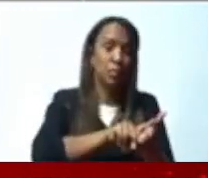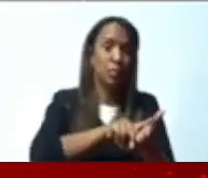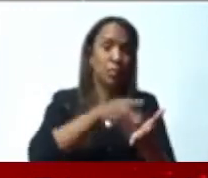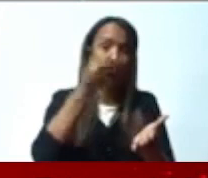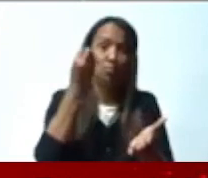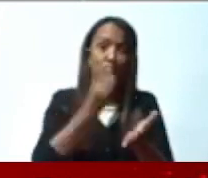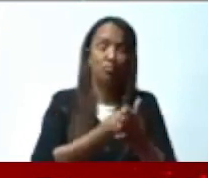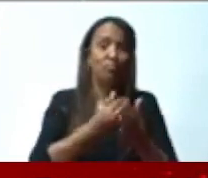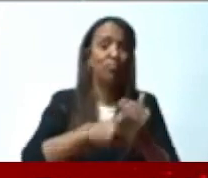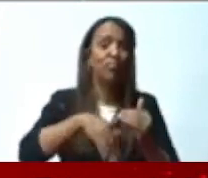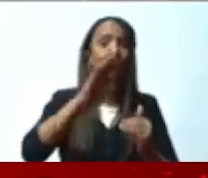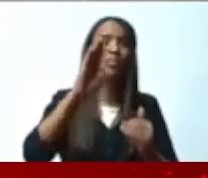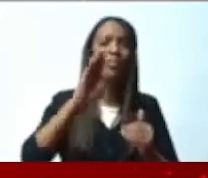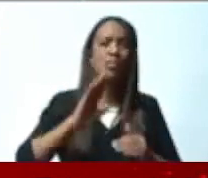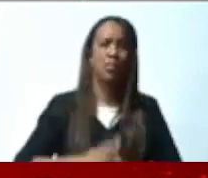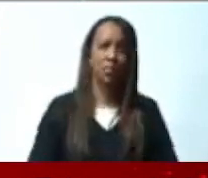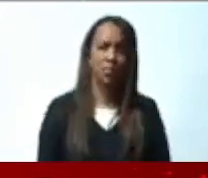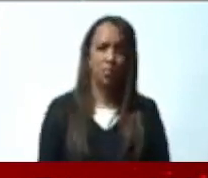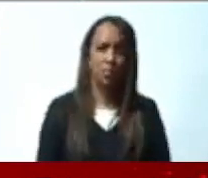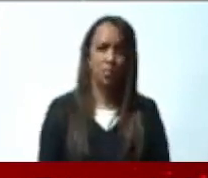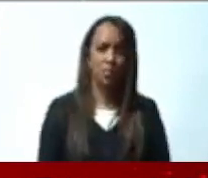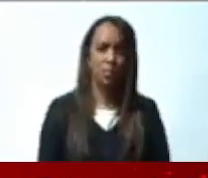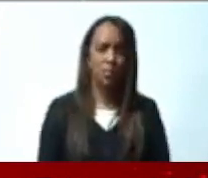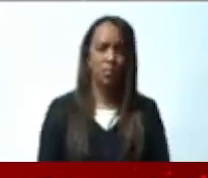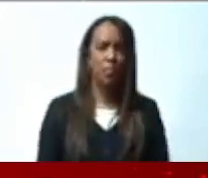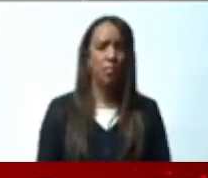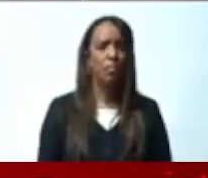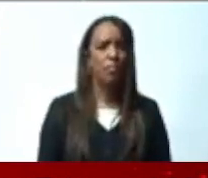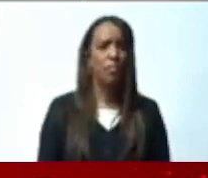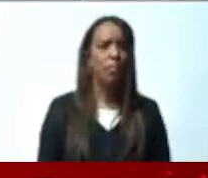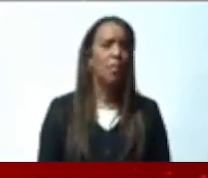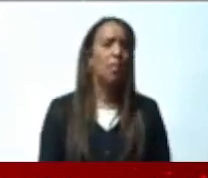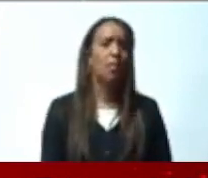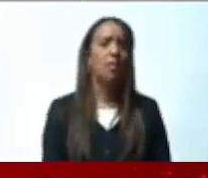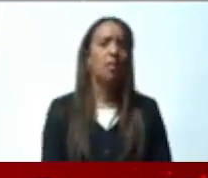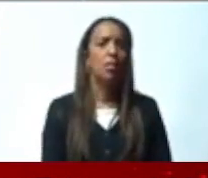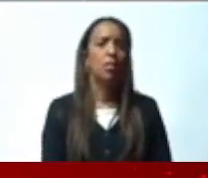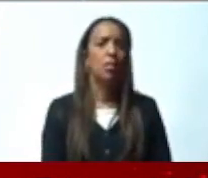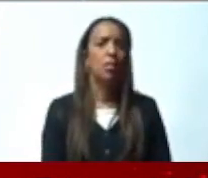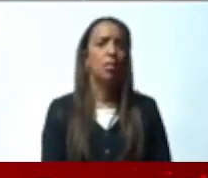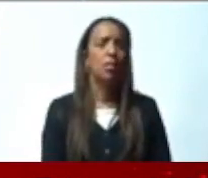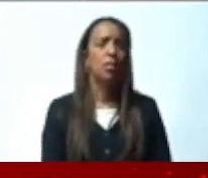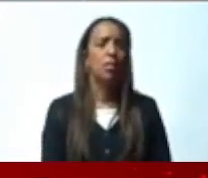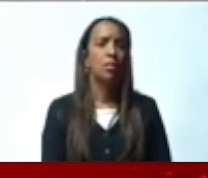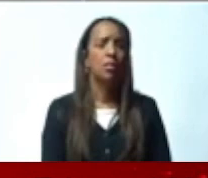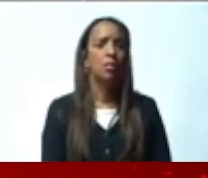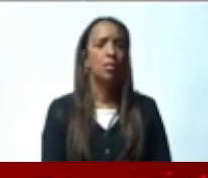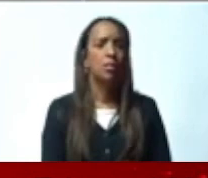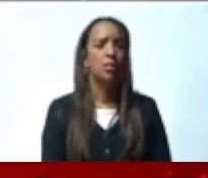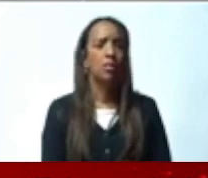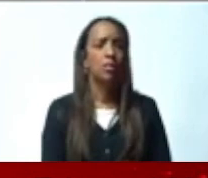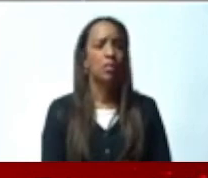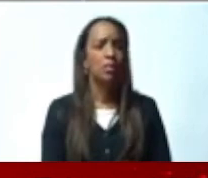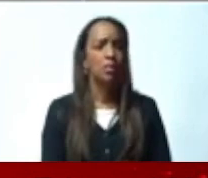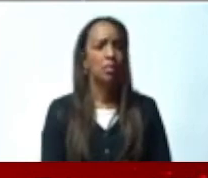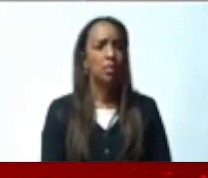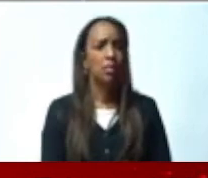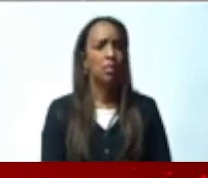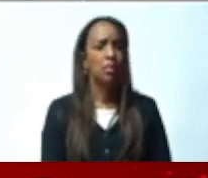y la deuda social para los desfavorecidos de la República Dominicana.